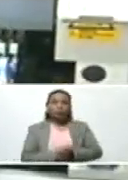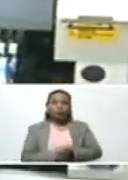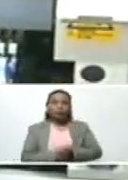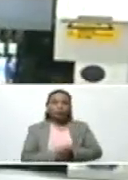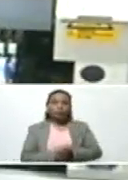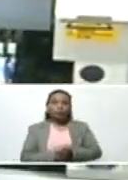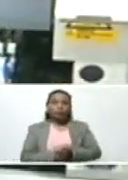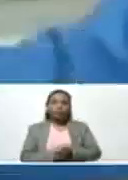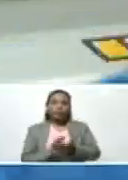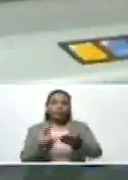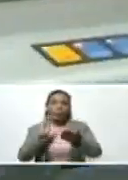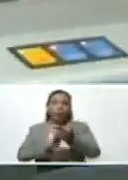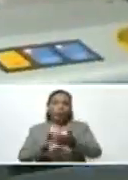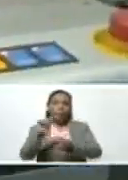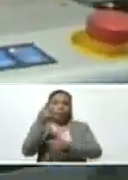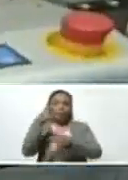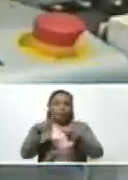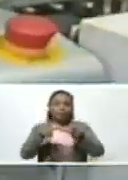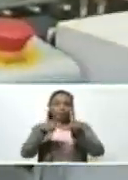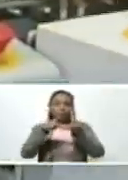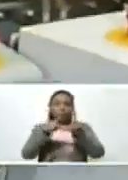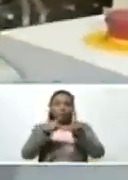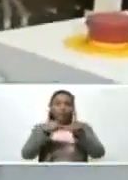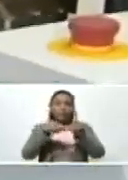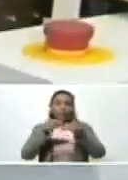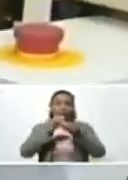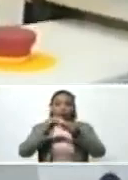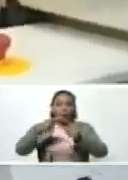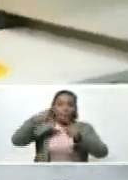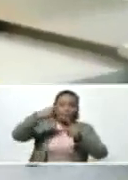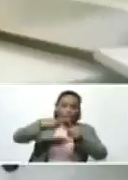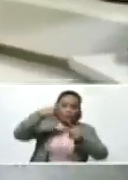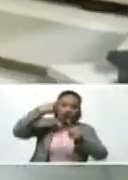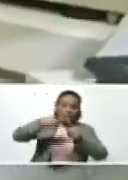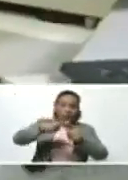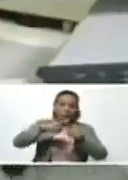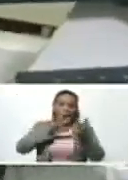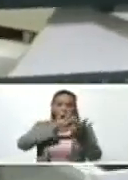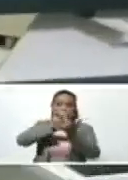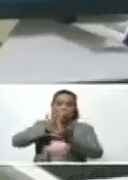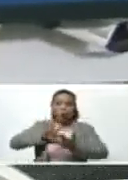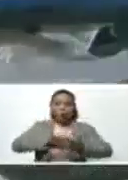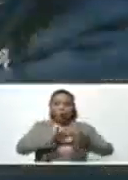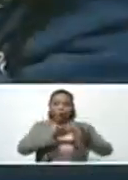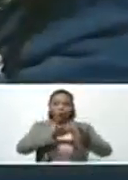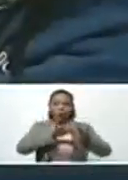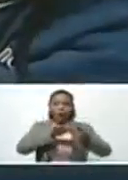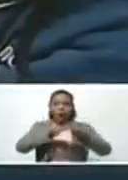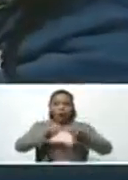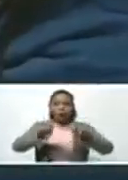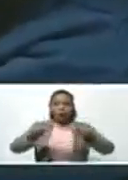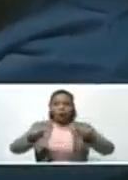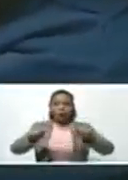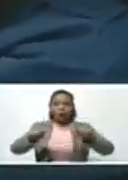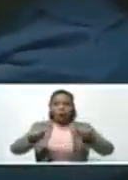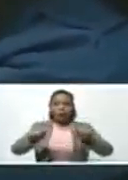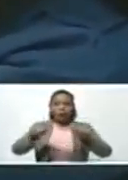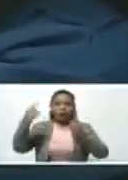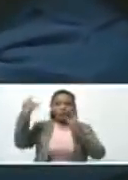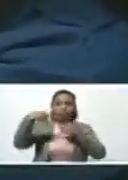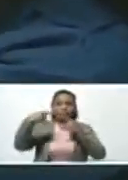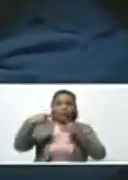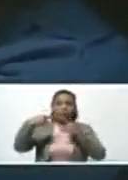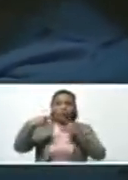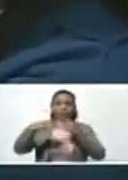Se coloca la primera antena. Se hace la soldadura de la conexión a tierra y la señal. Luego